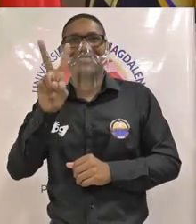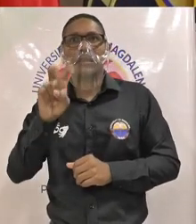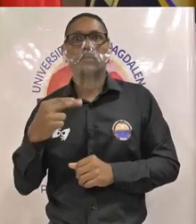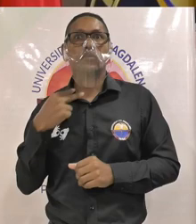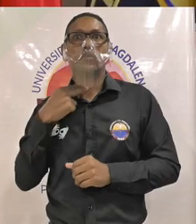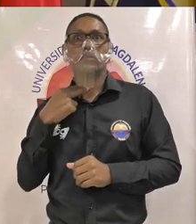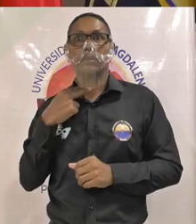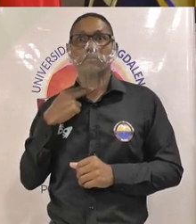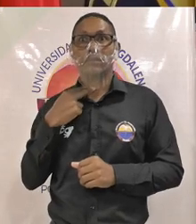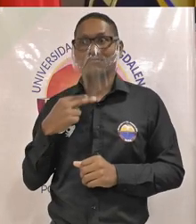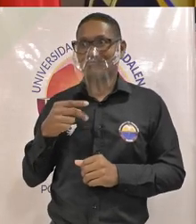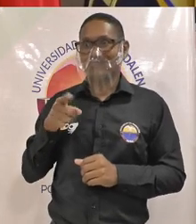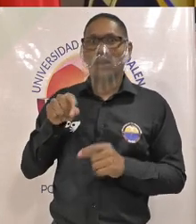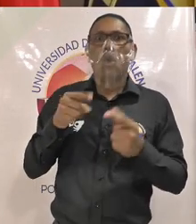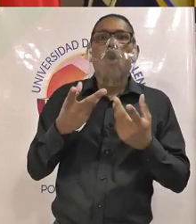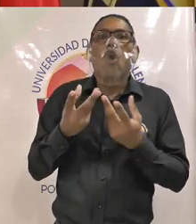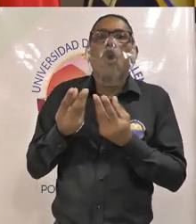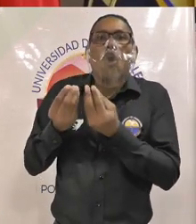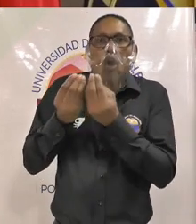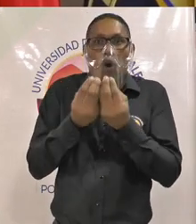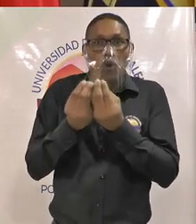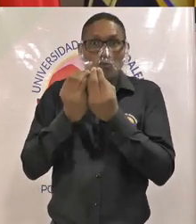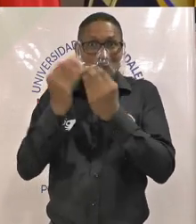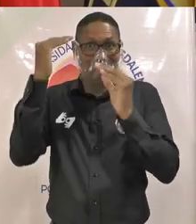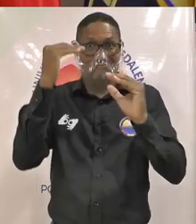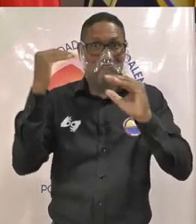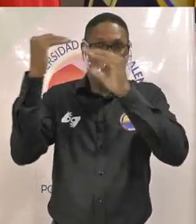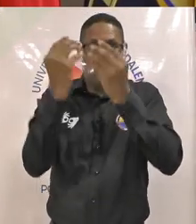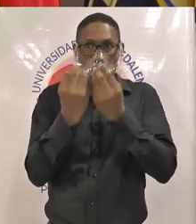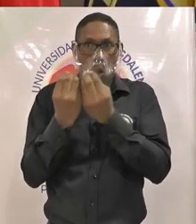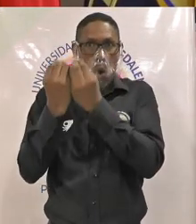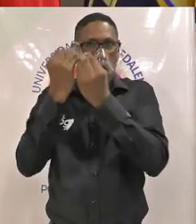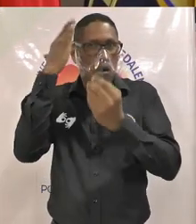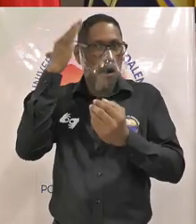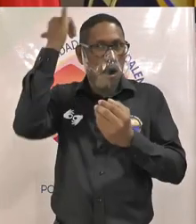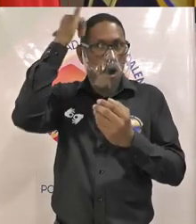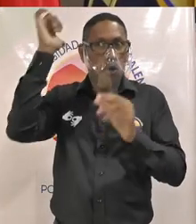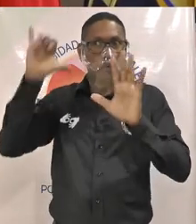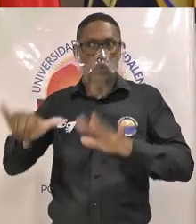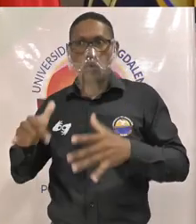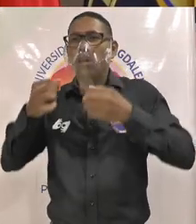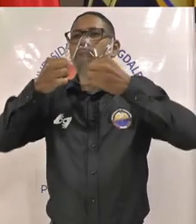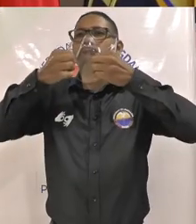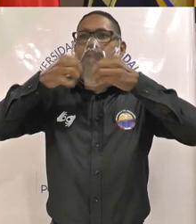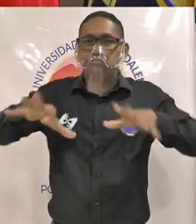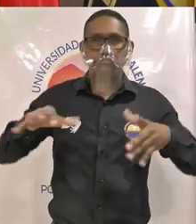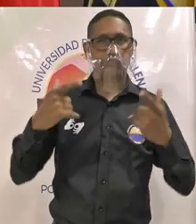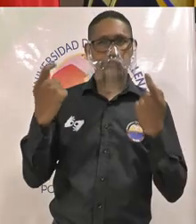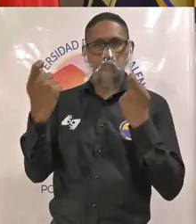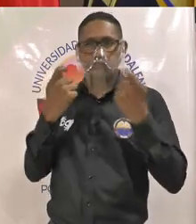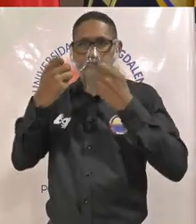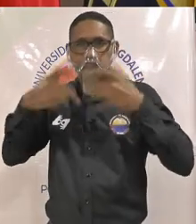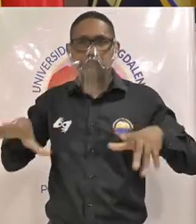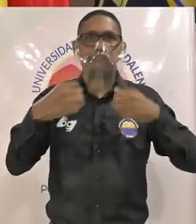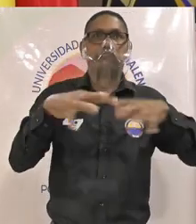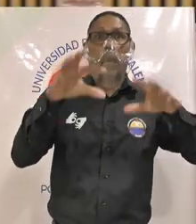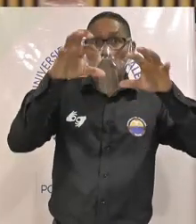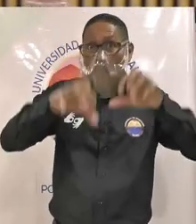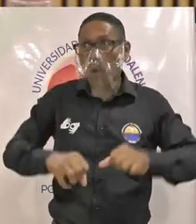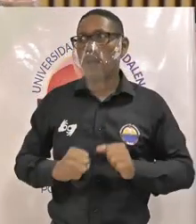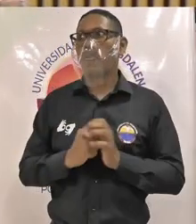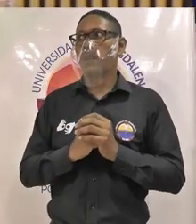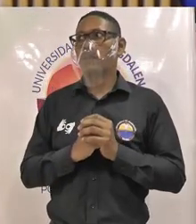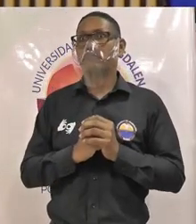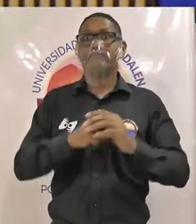candidatos a consejo superior y consejo académico podrán efectuar las estrategias de difusión de sus propuestas les recordamos